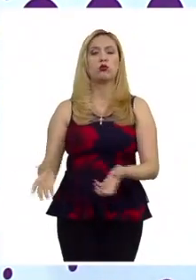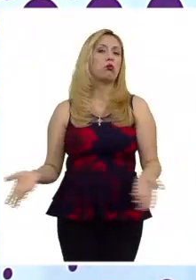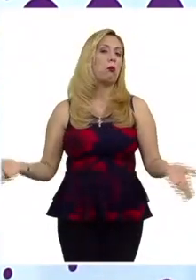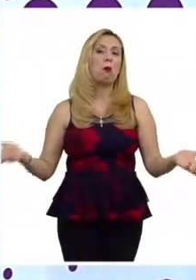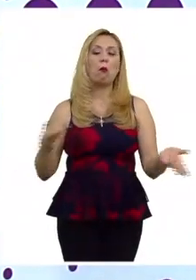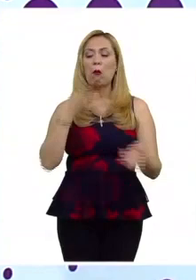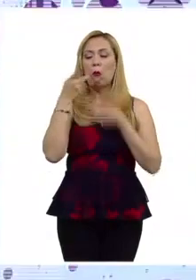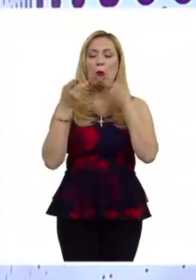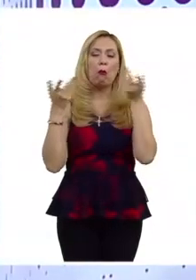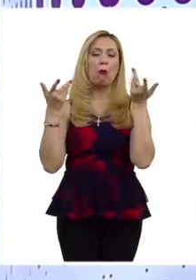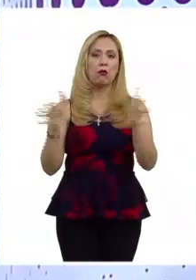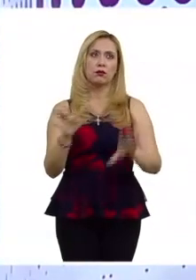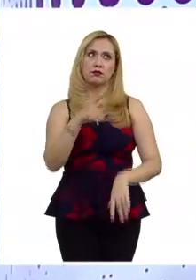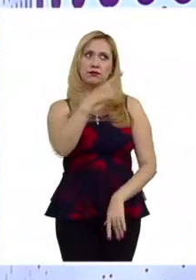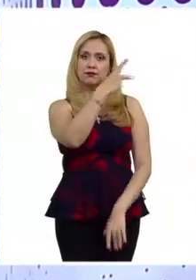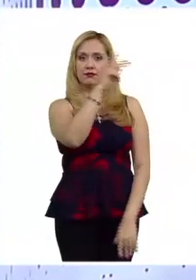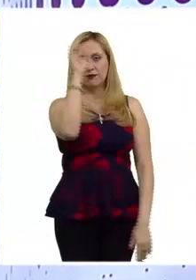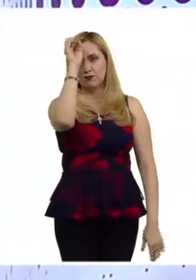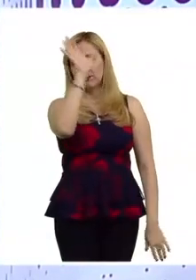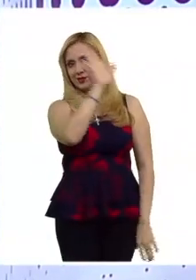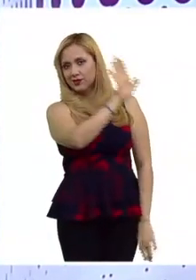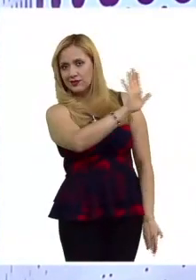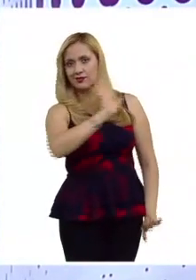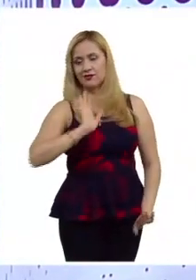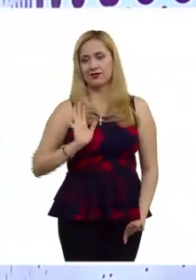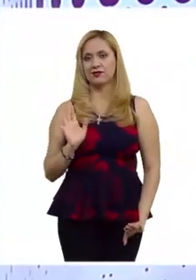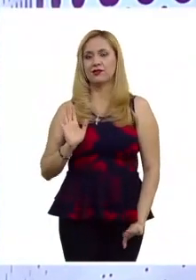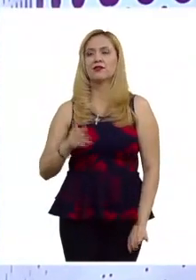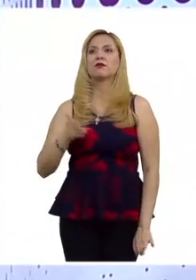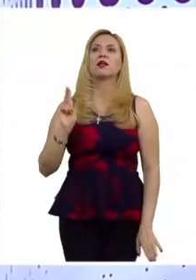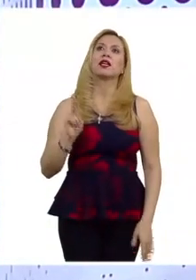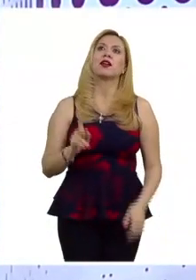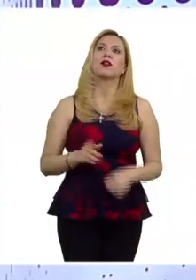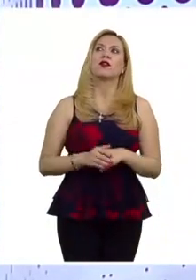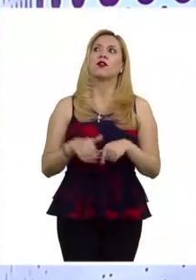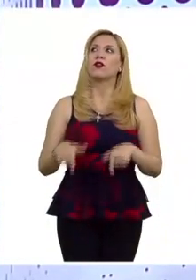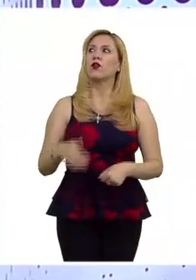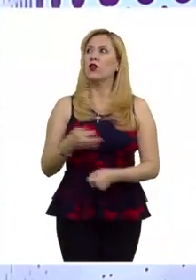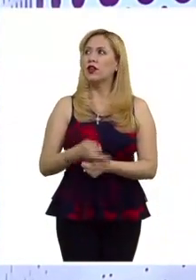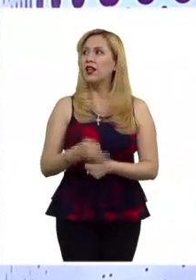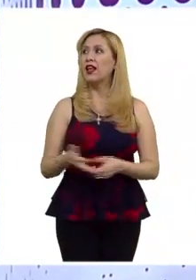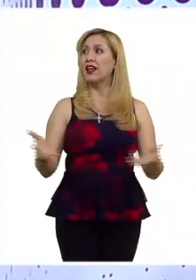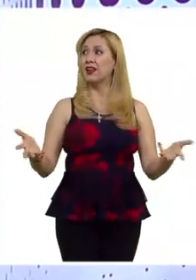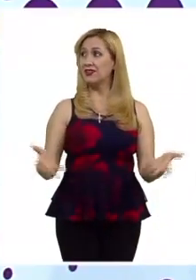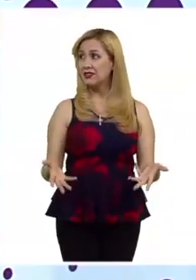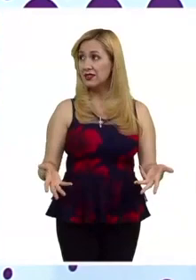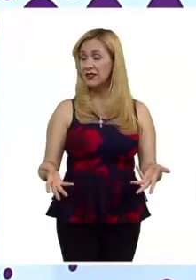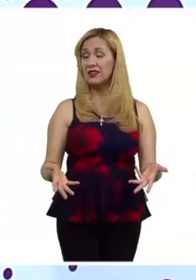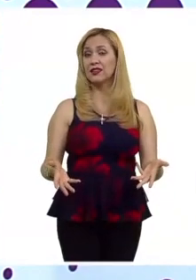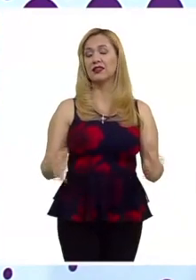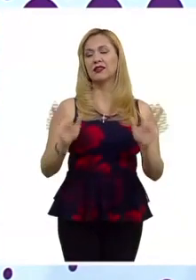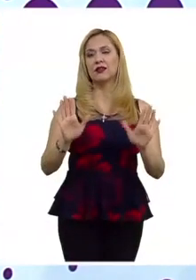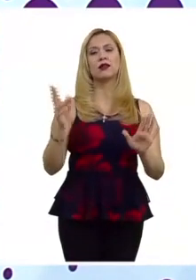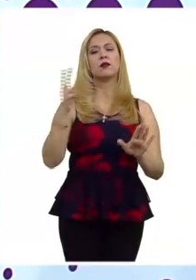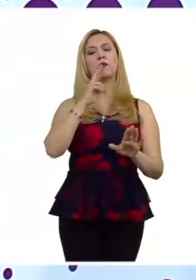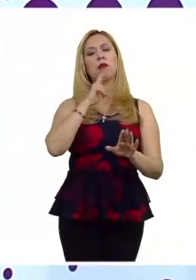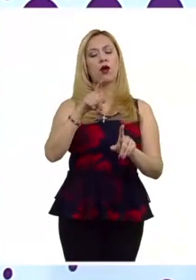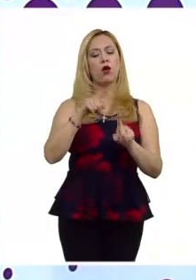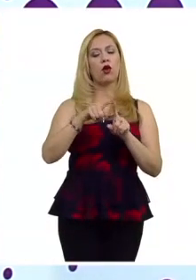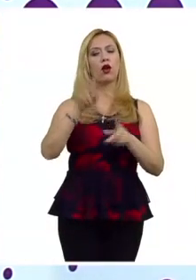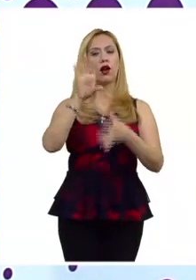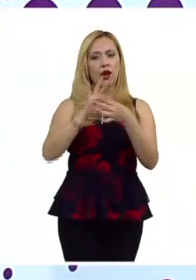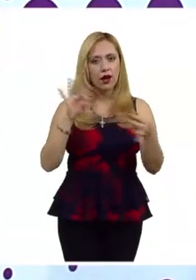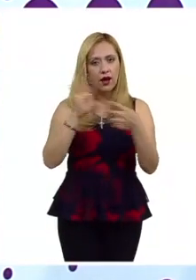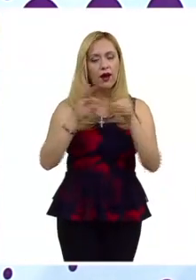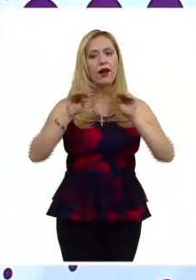extremo pero nos parece que como tal medidas que se estén tomando pues en este momento es la sensibilización el